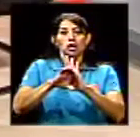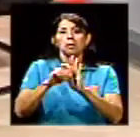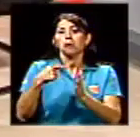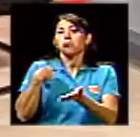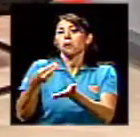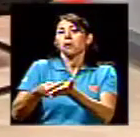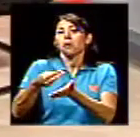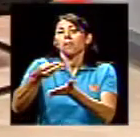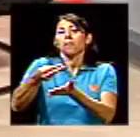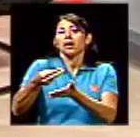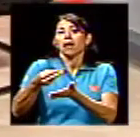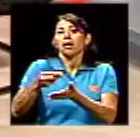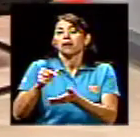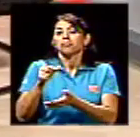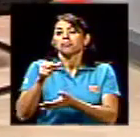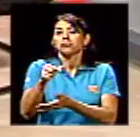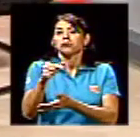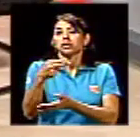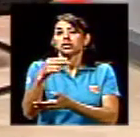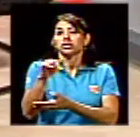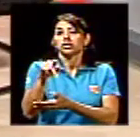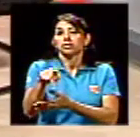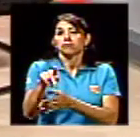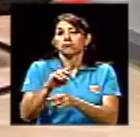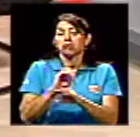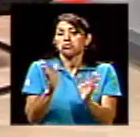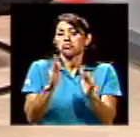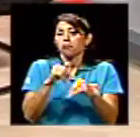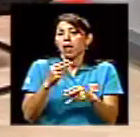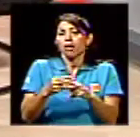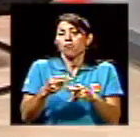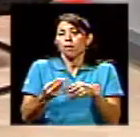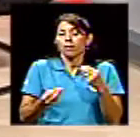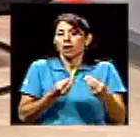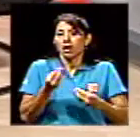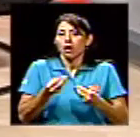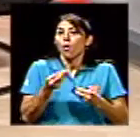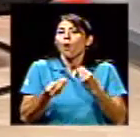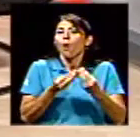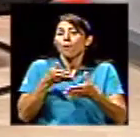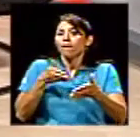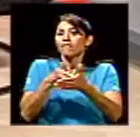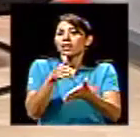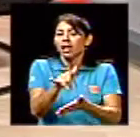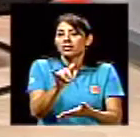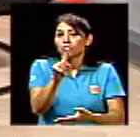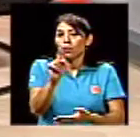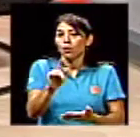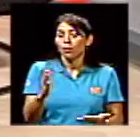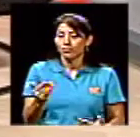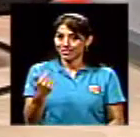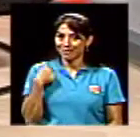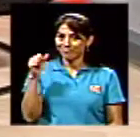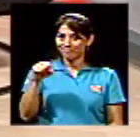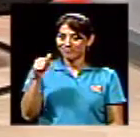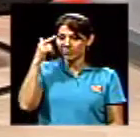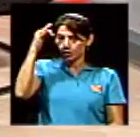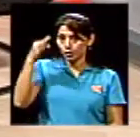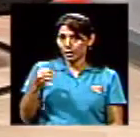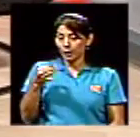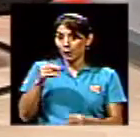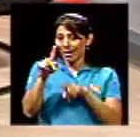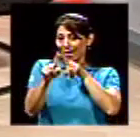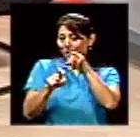si quiere. Correcto. Entonces, ¿eso cómo afecta? Sí, yo creo que las encuestas telefónicas,